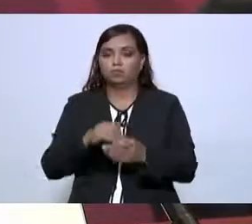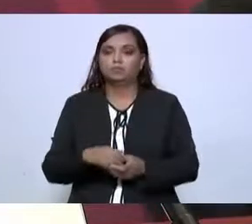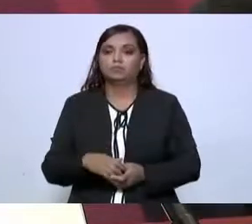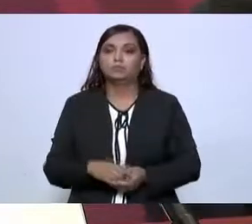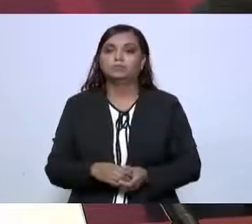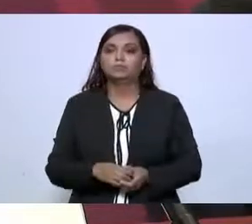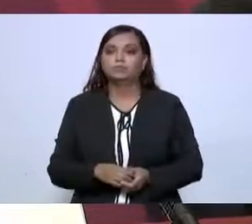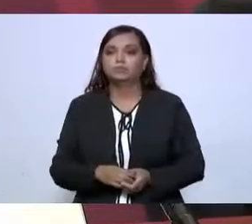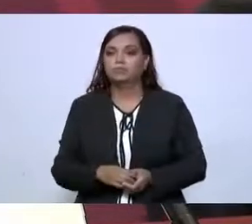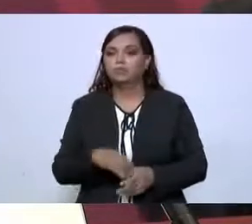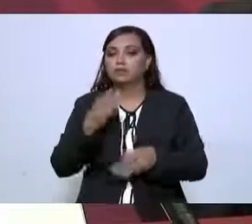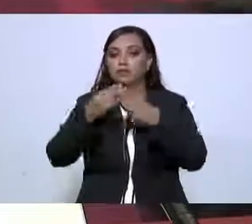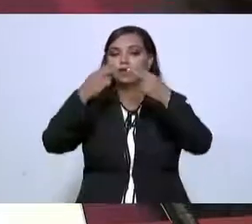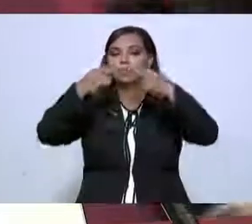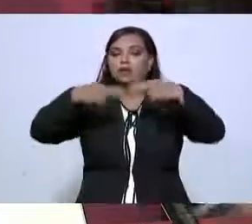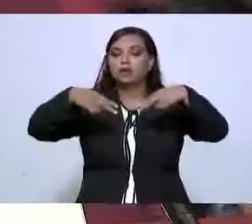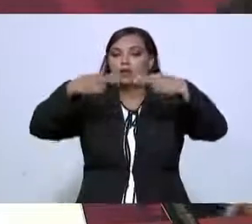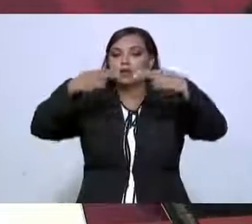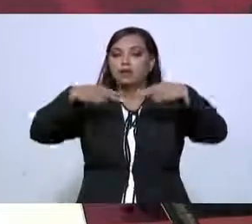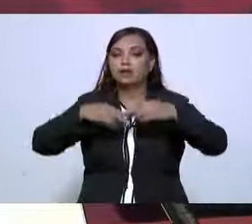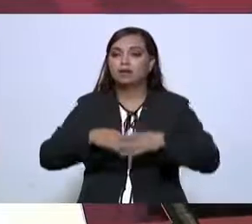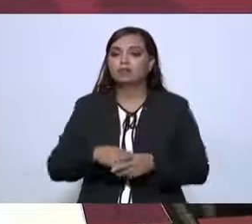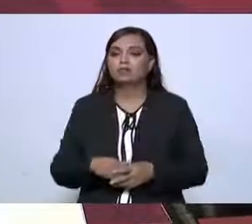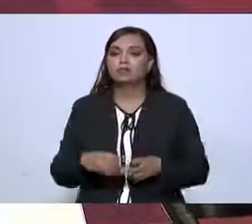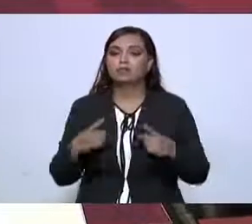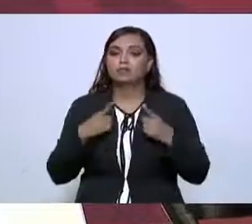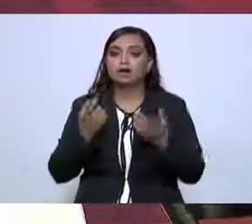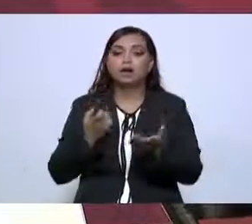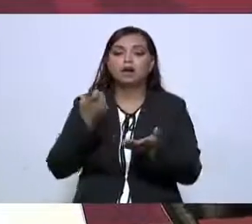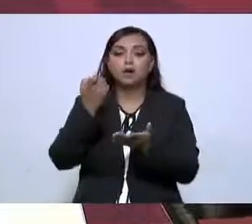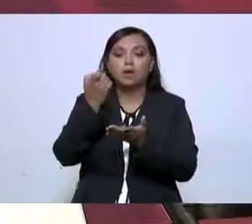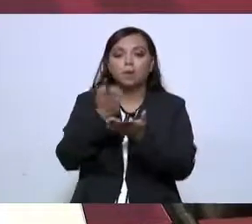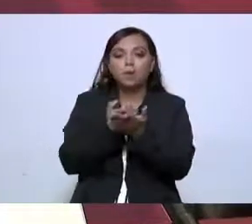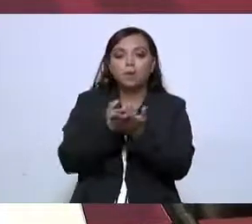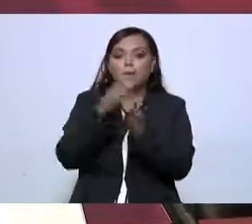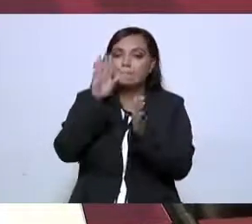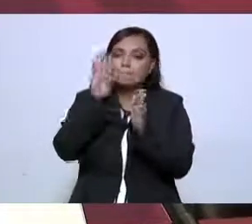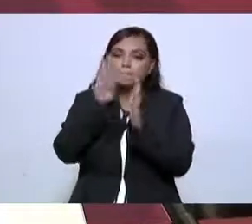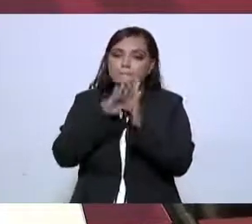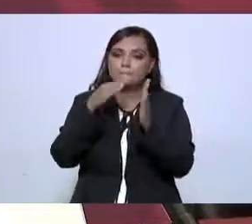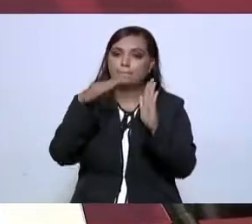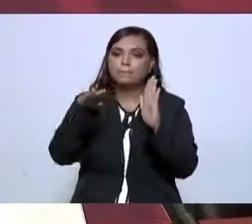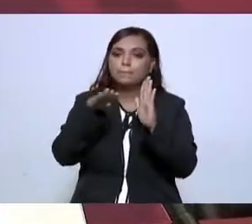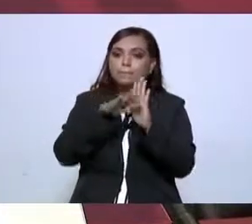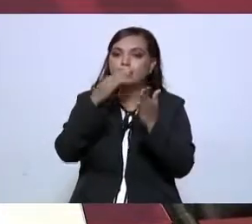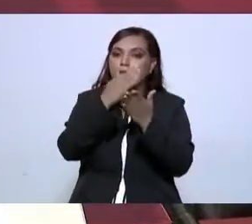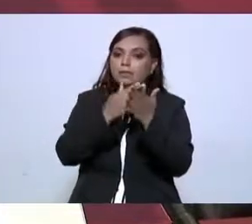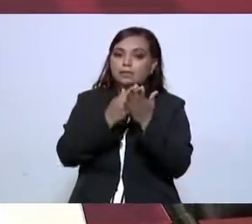A las empresas se les cobra la mitad de los impuestos.